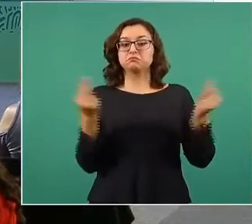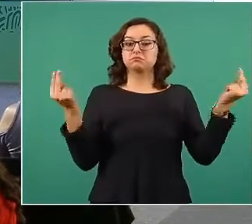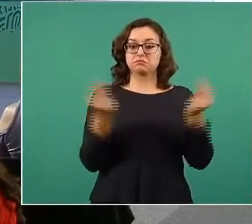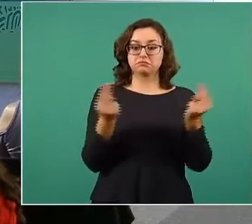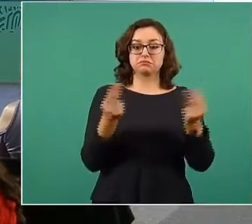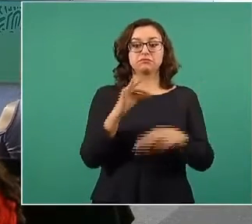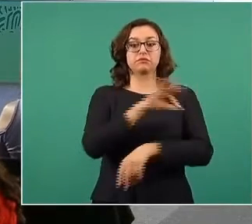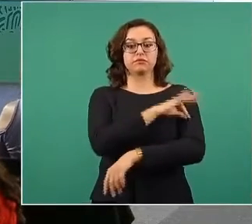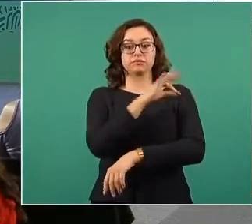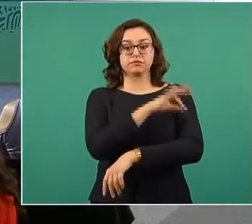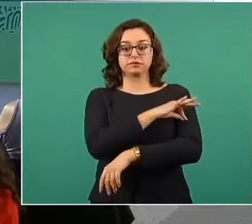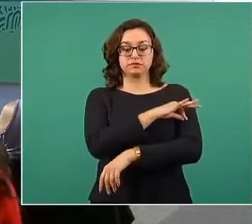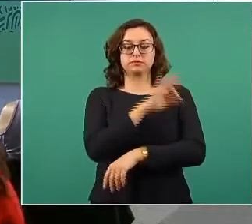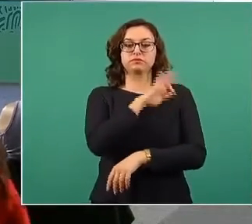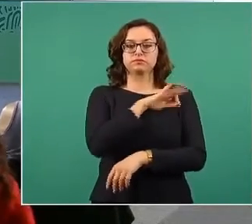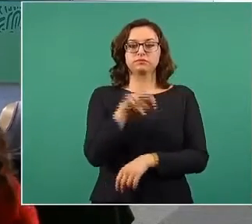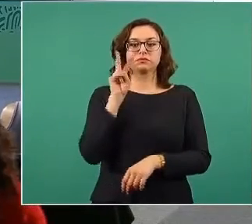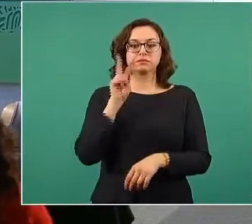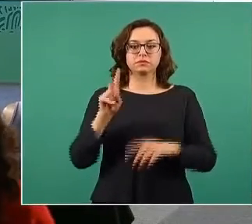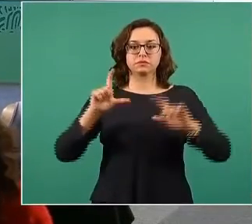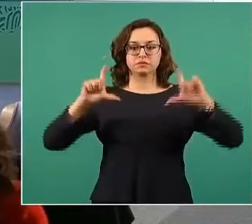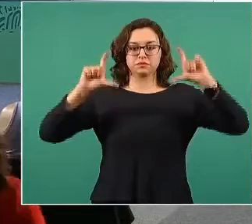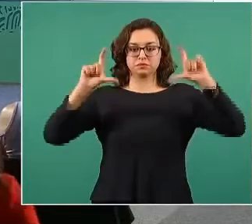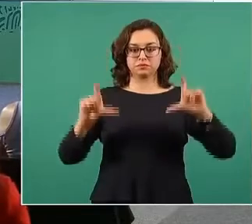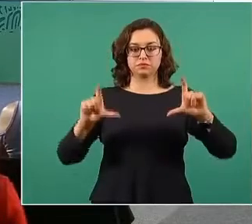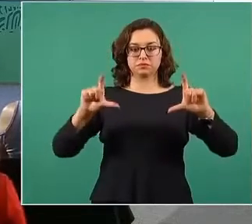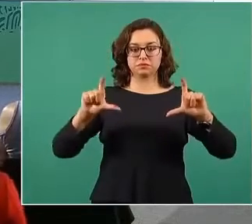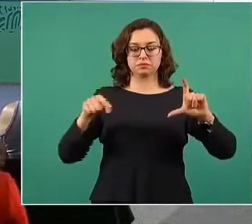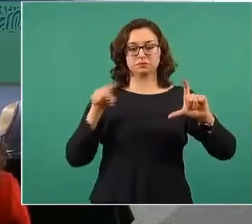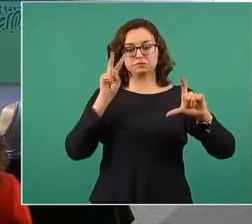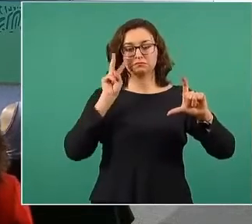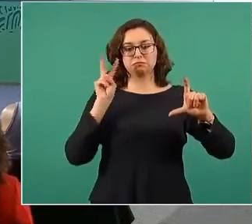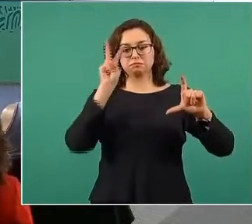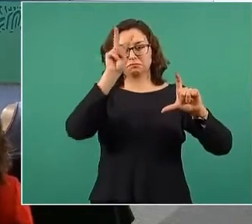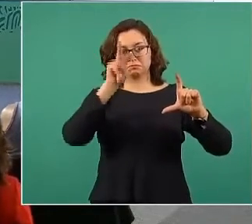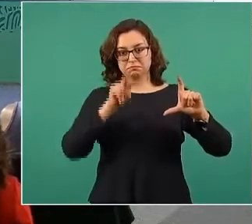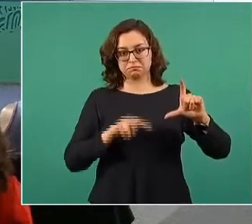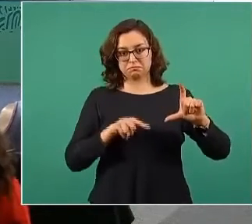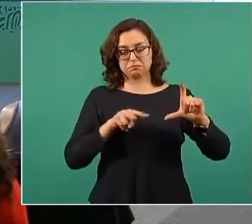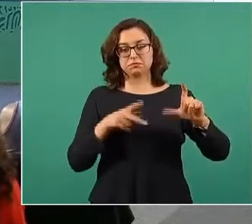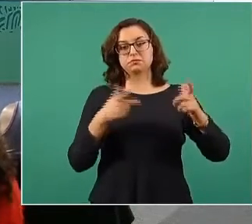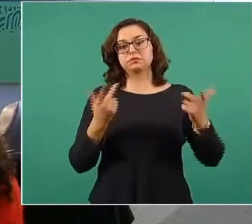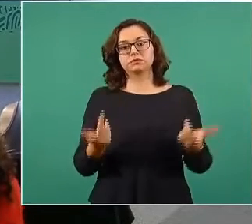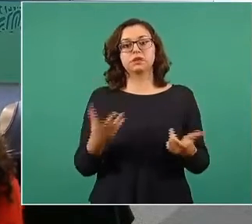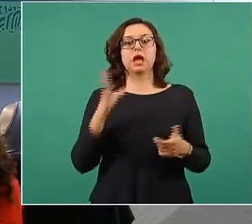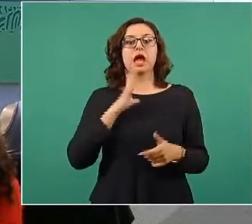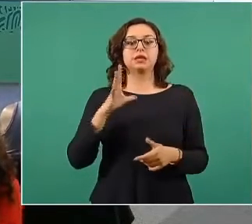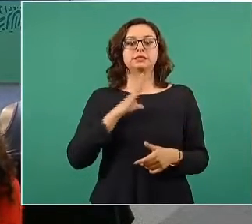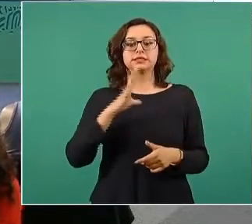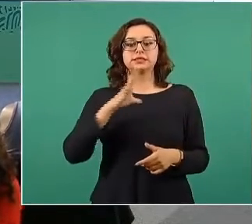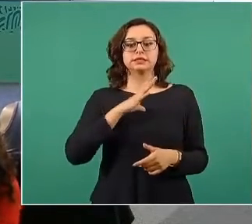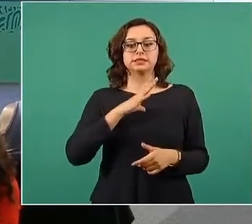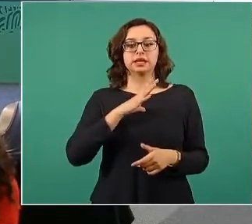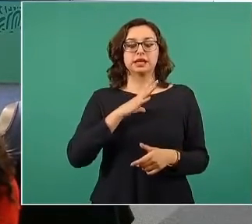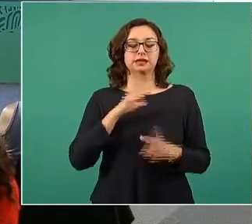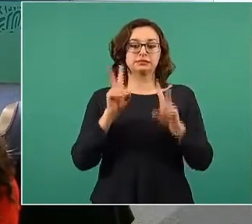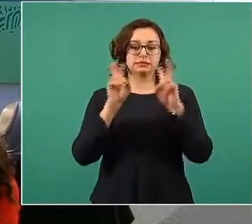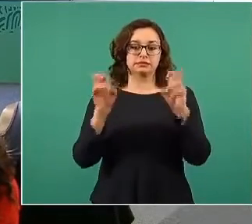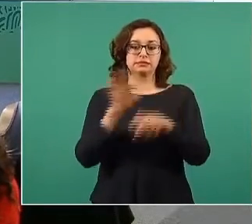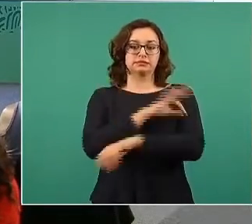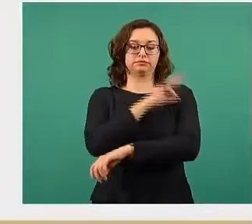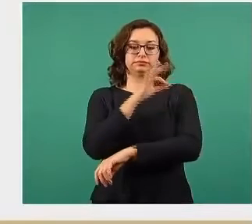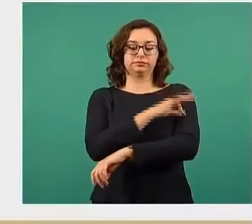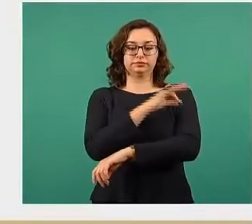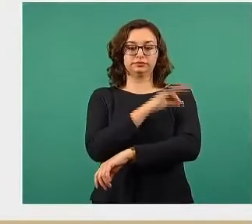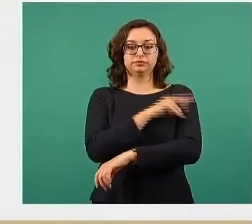vacunadas con este gráfico, este gráfico que ustedes pueden encontrar en la Política Nacional de Vacunación.